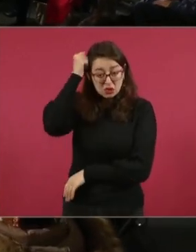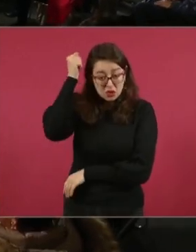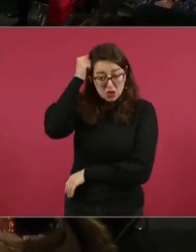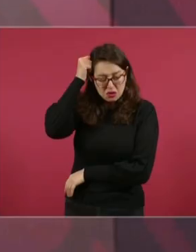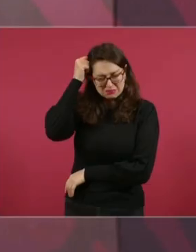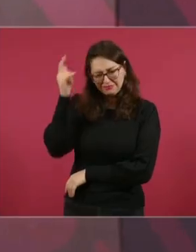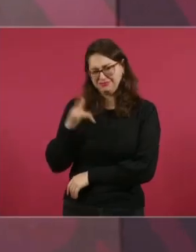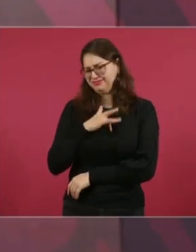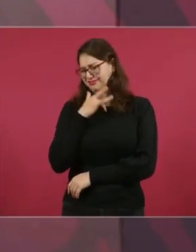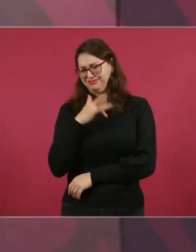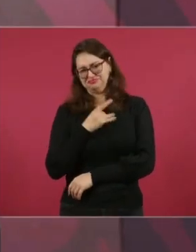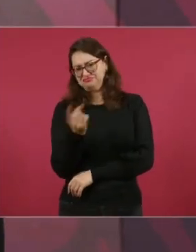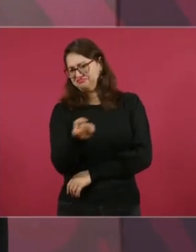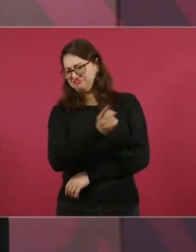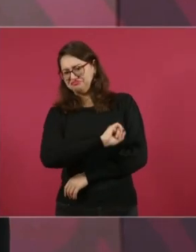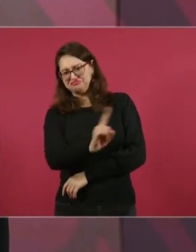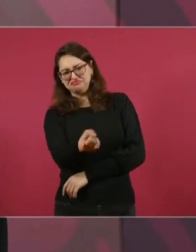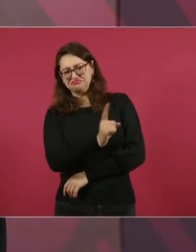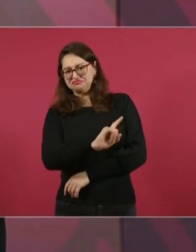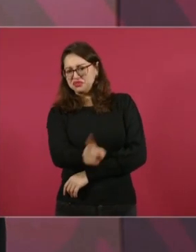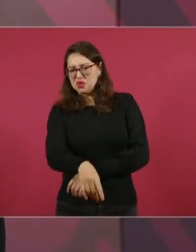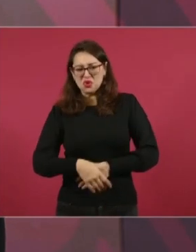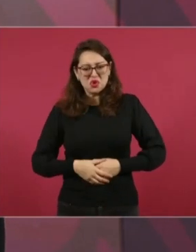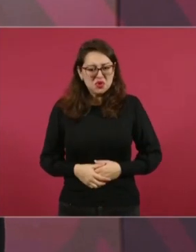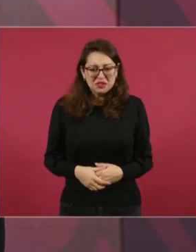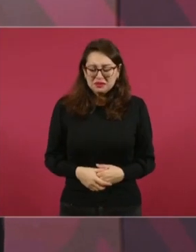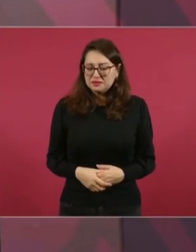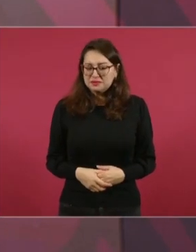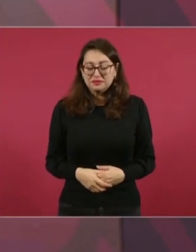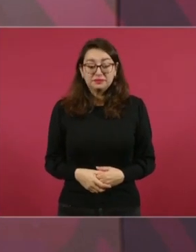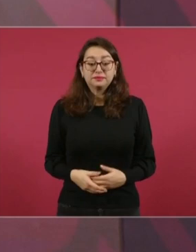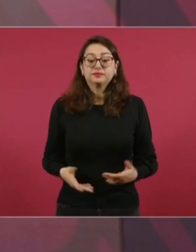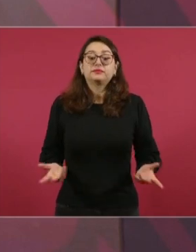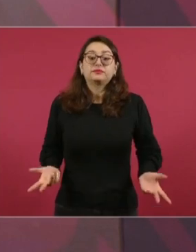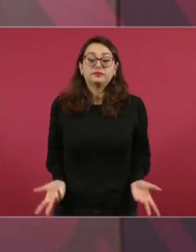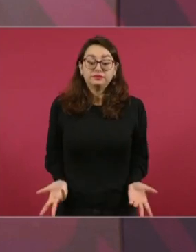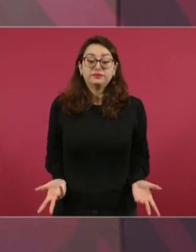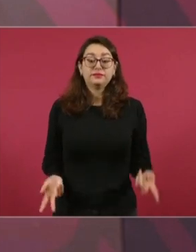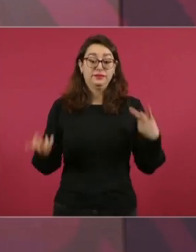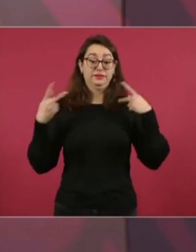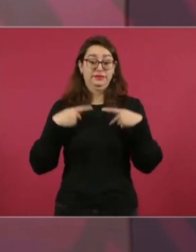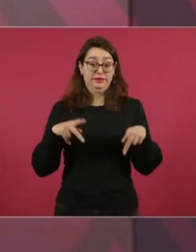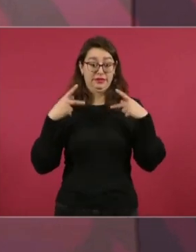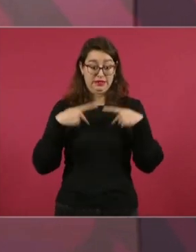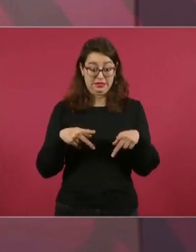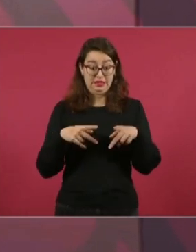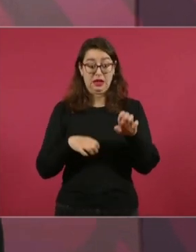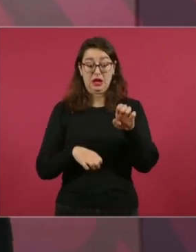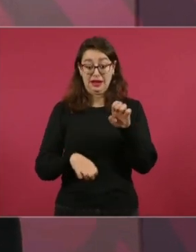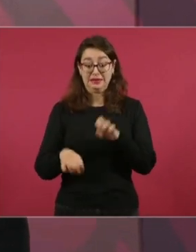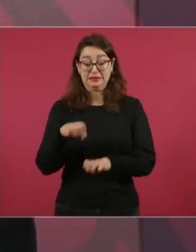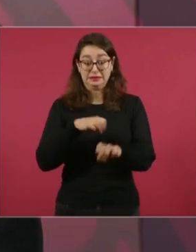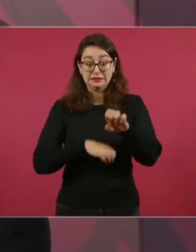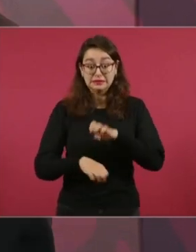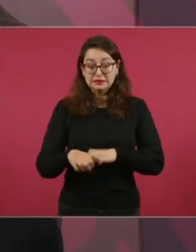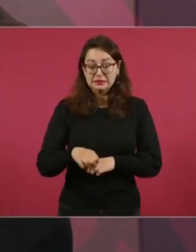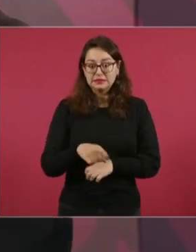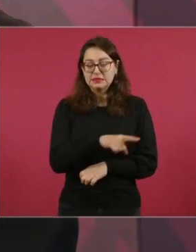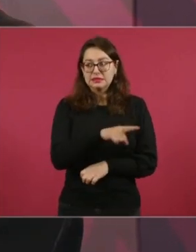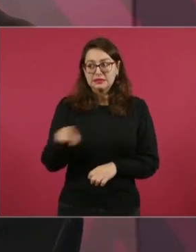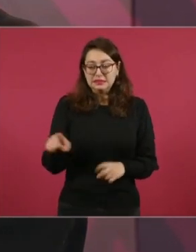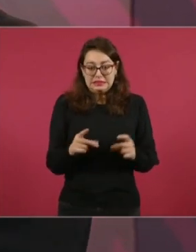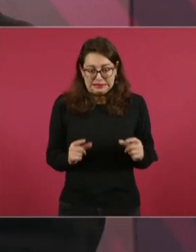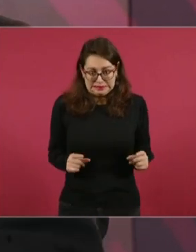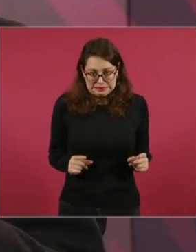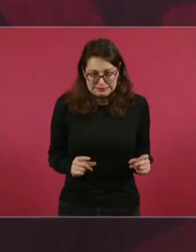apresurados, creando compromisos, pensando que si llegábamos ya no